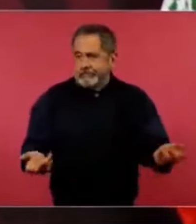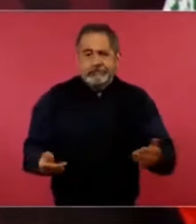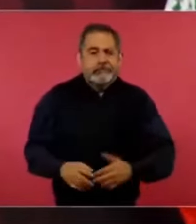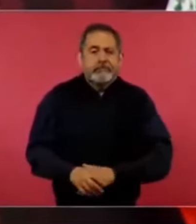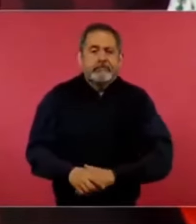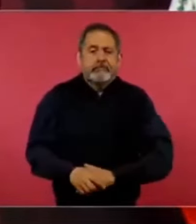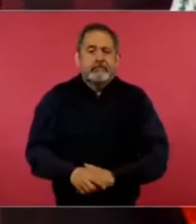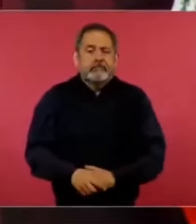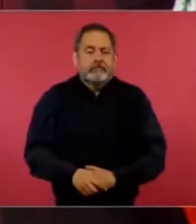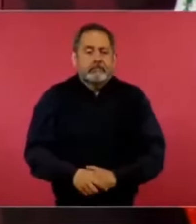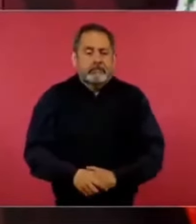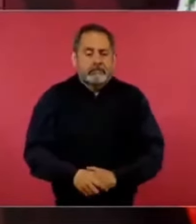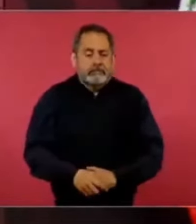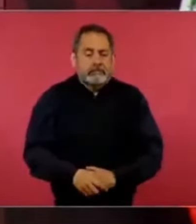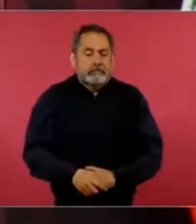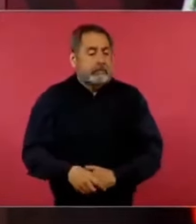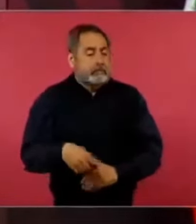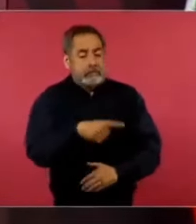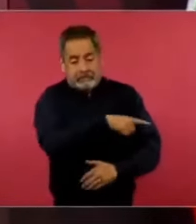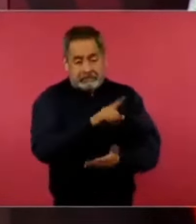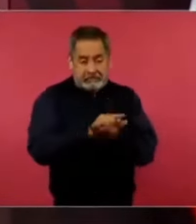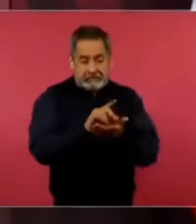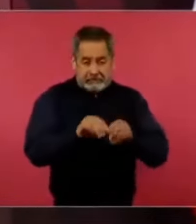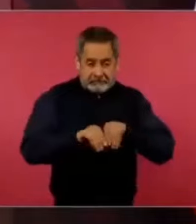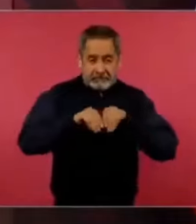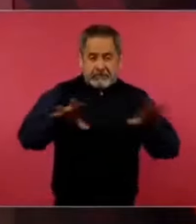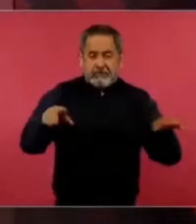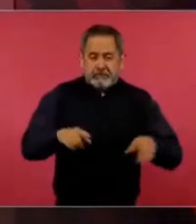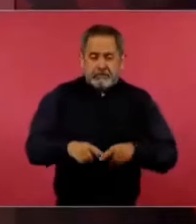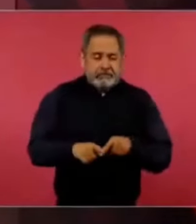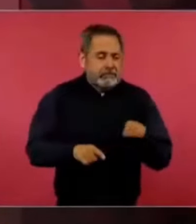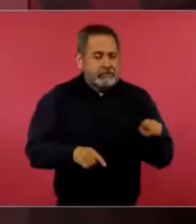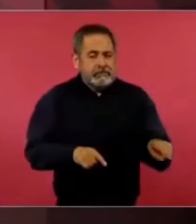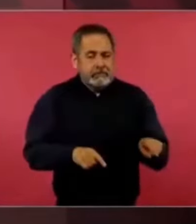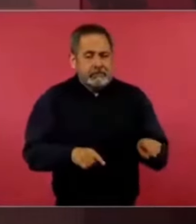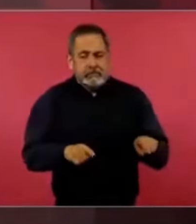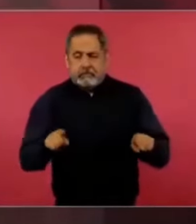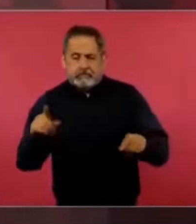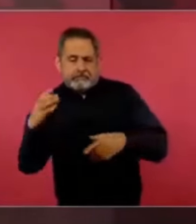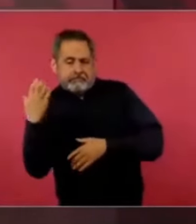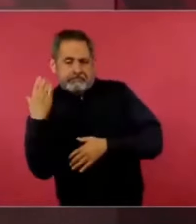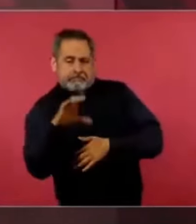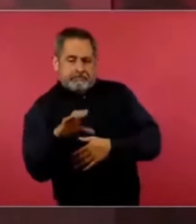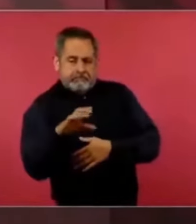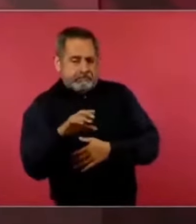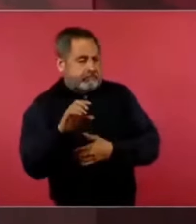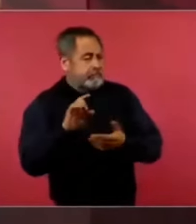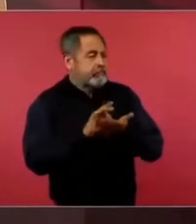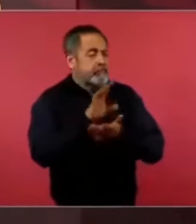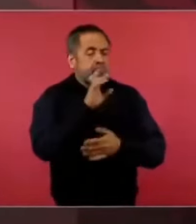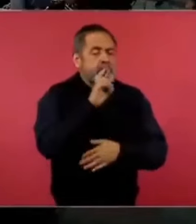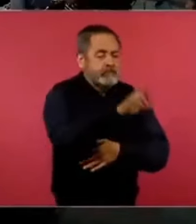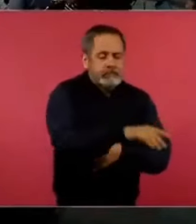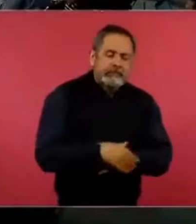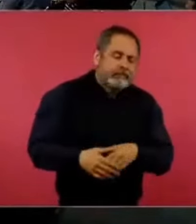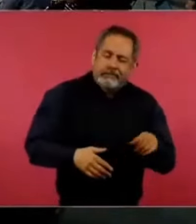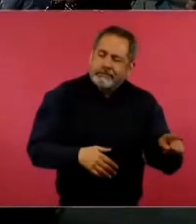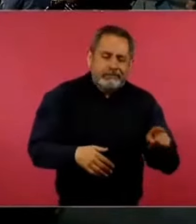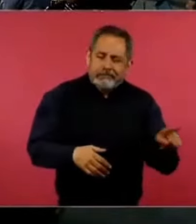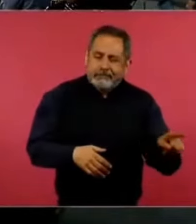Quiero conocer, ahí mismo aparece alguien que le aclara, de que eso es mensual,